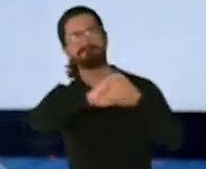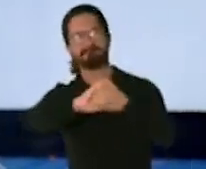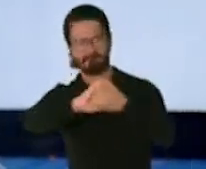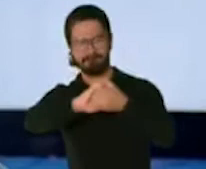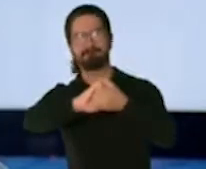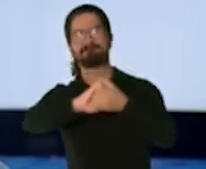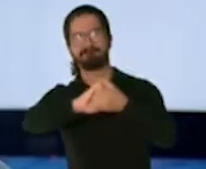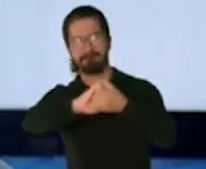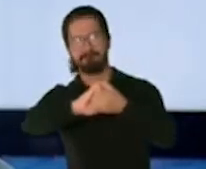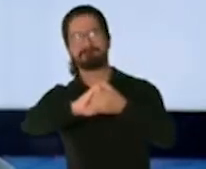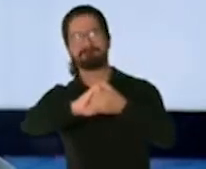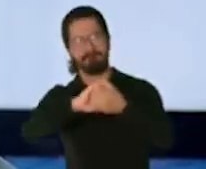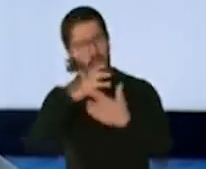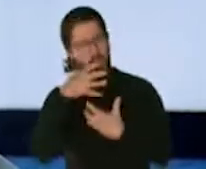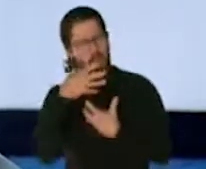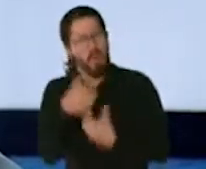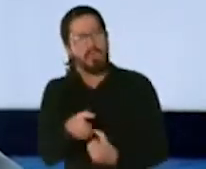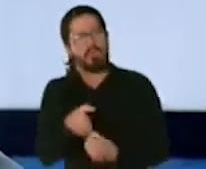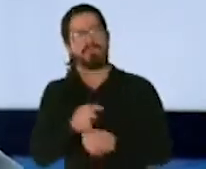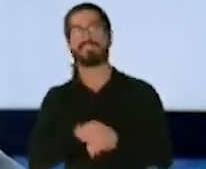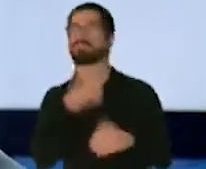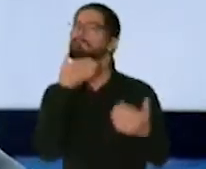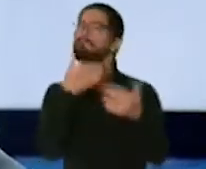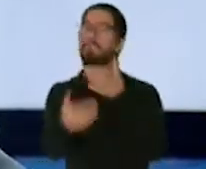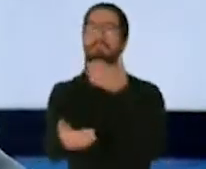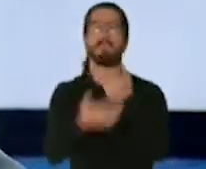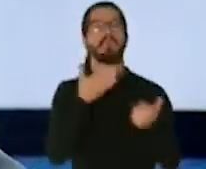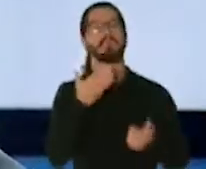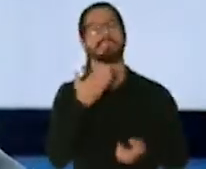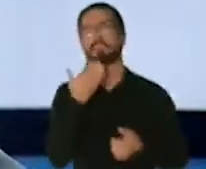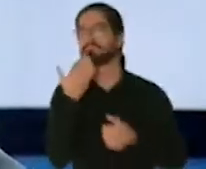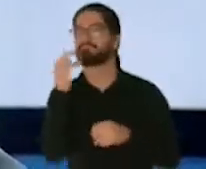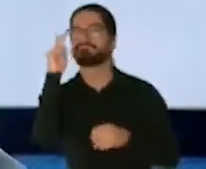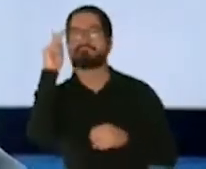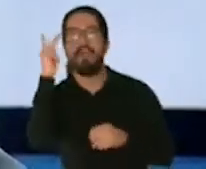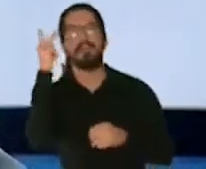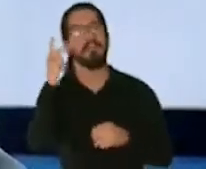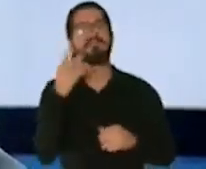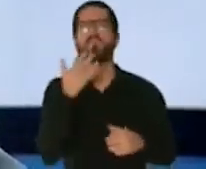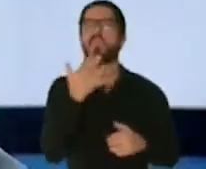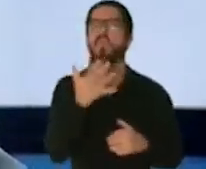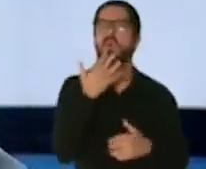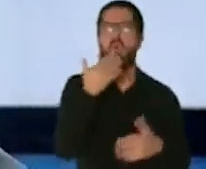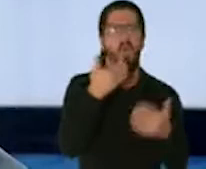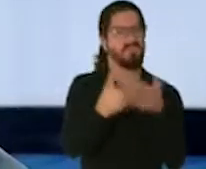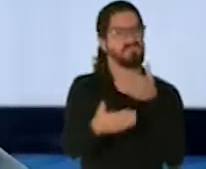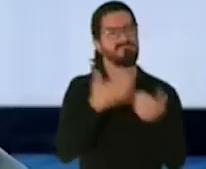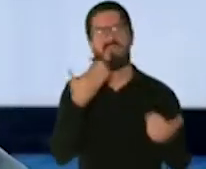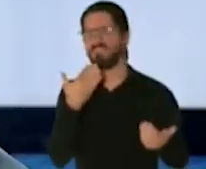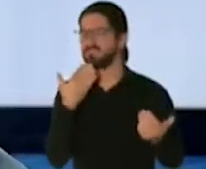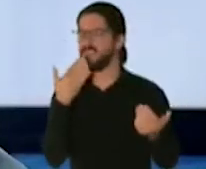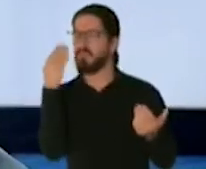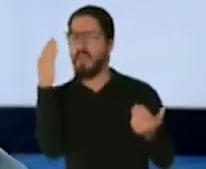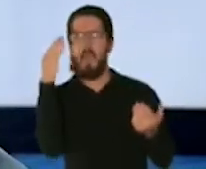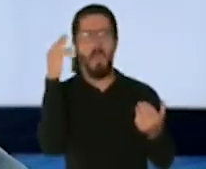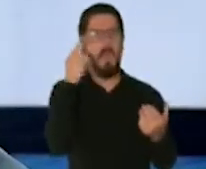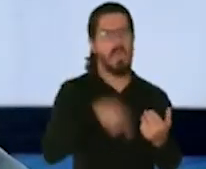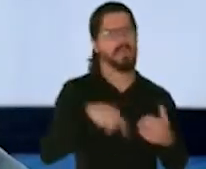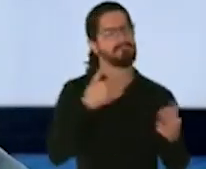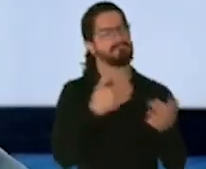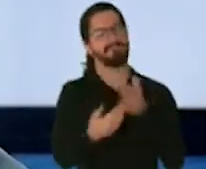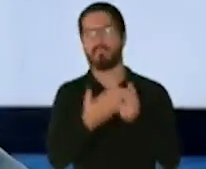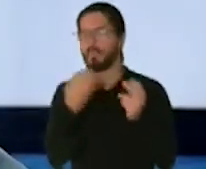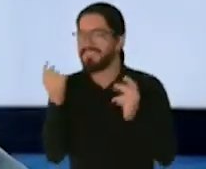y esto es fuera de cuestiones partidistas, el que venga con eso, o que tenga eso presente en su mente, está